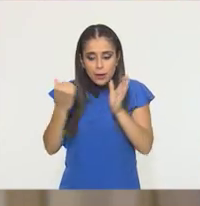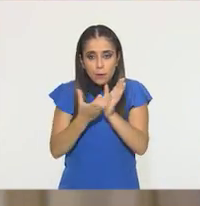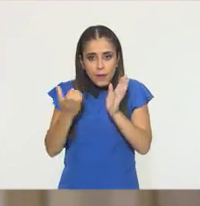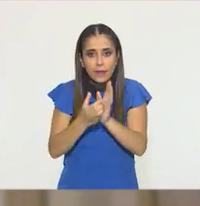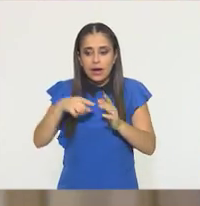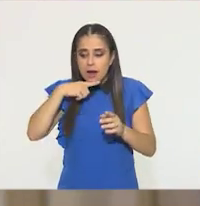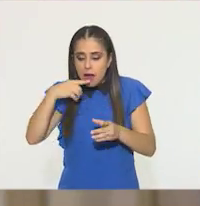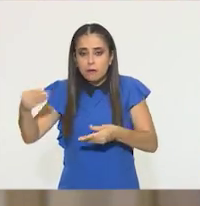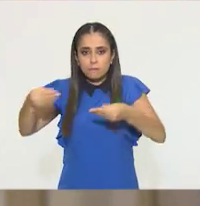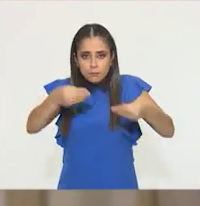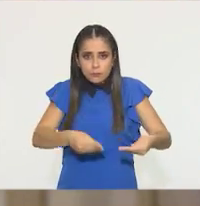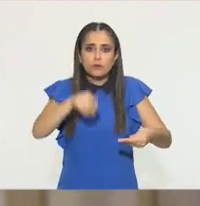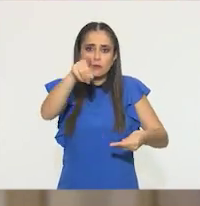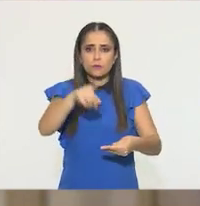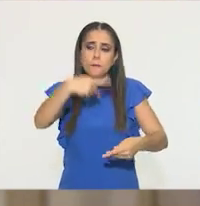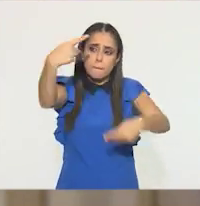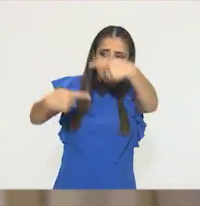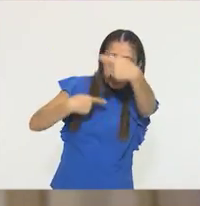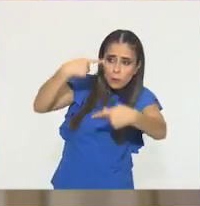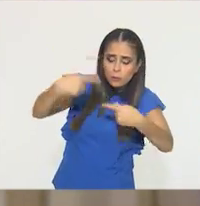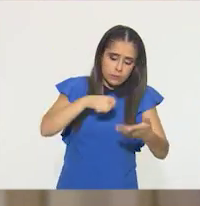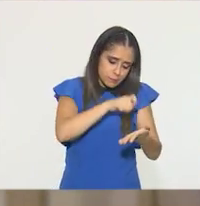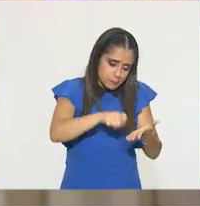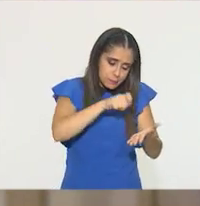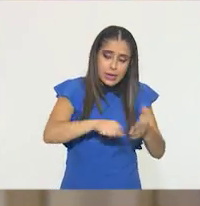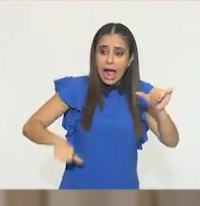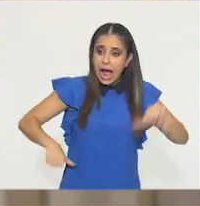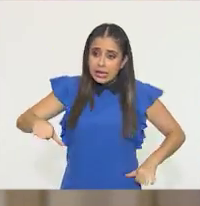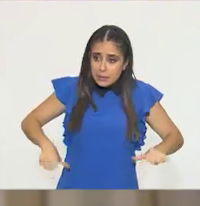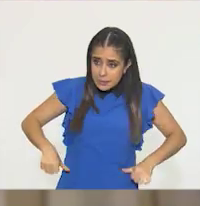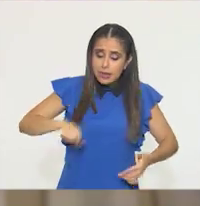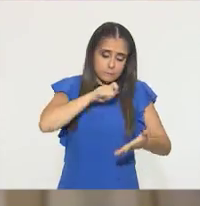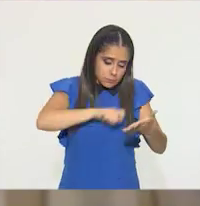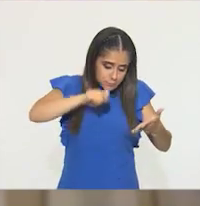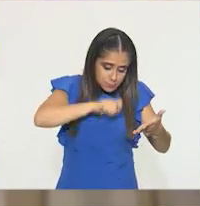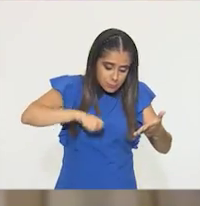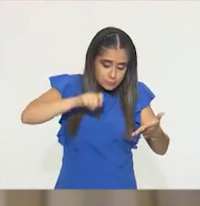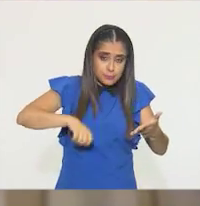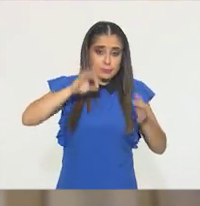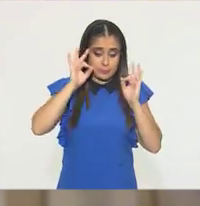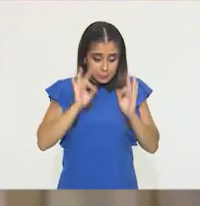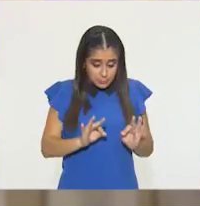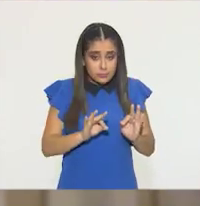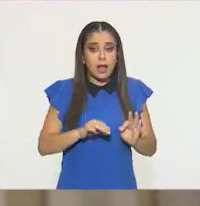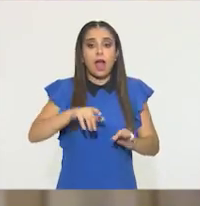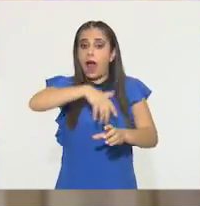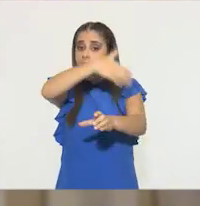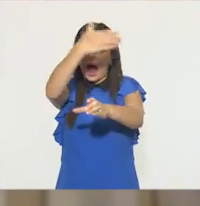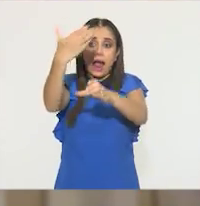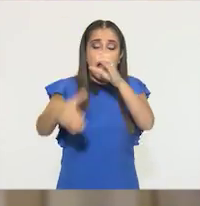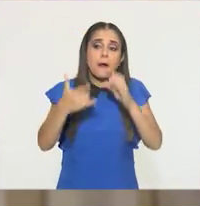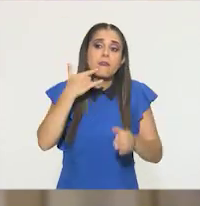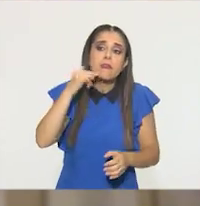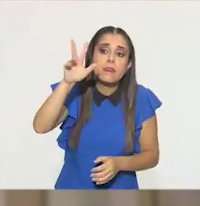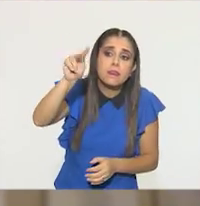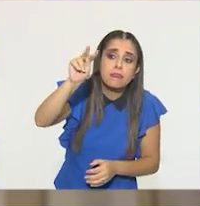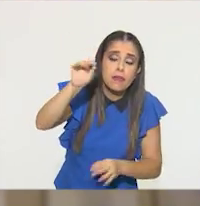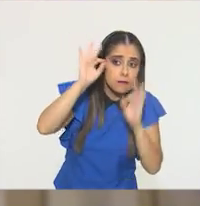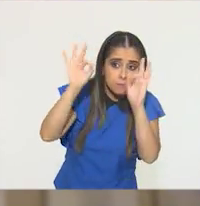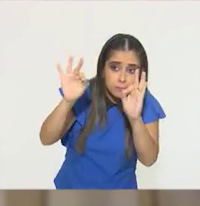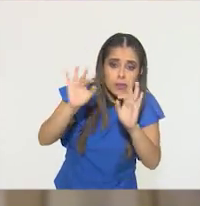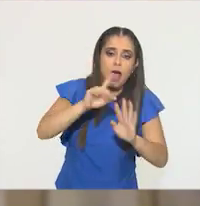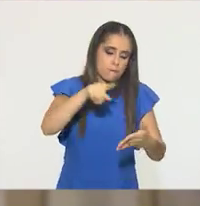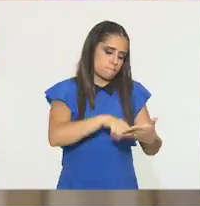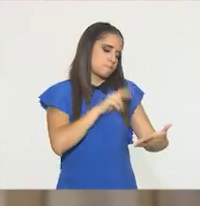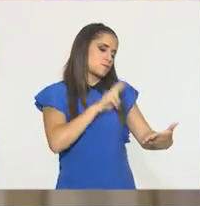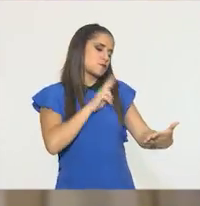anotar las preguntas y actividades que se te piden para que cuando acabe el programa pueda responderlas